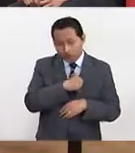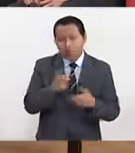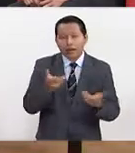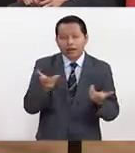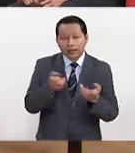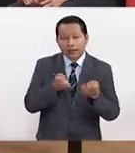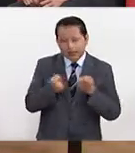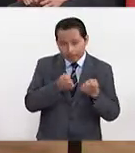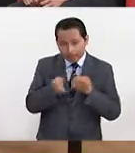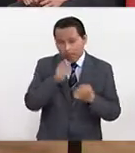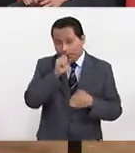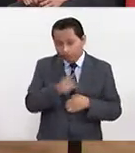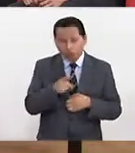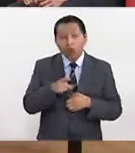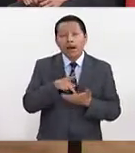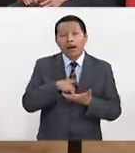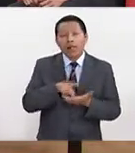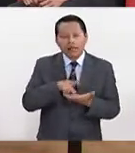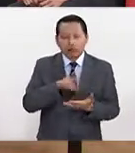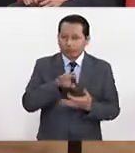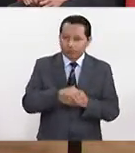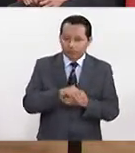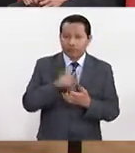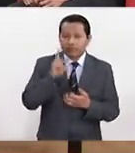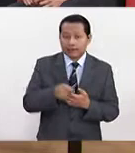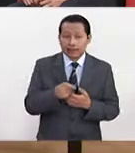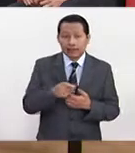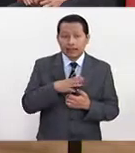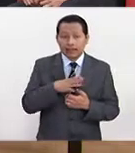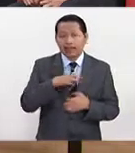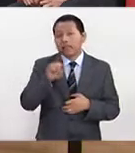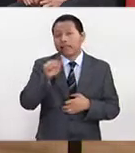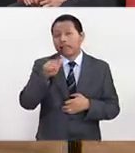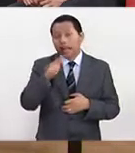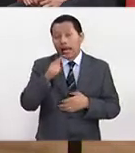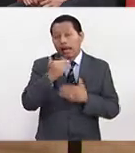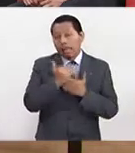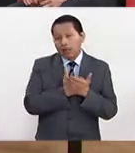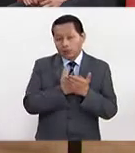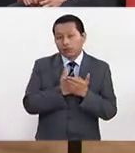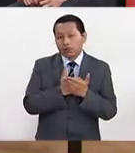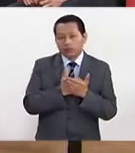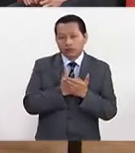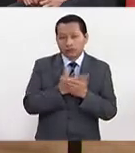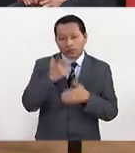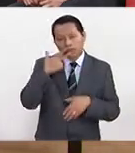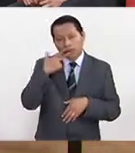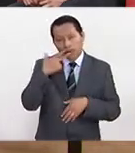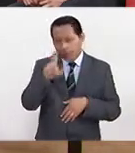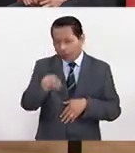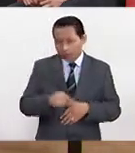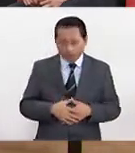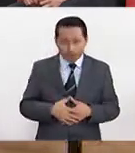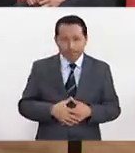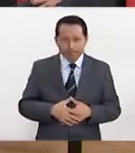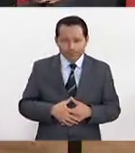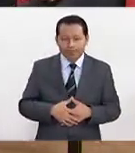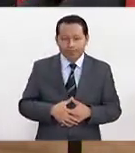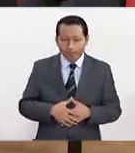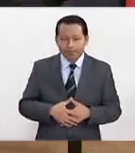hacer ejercicio, mantenerte en tu peso, disminuir la ingesta de sal, eso es lo que tenemos que Y no fumar. Y no fumar, correcto.